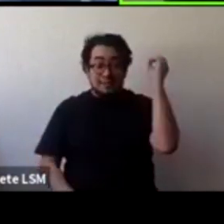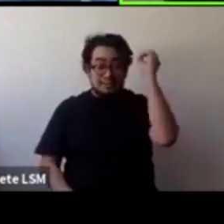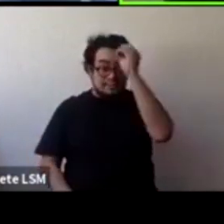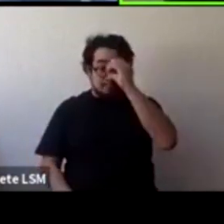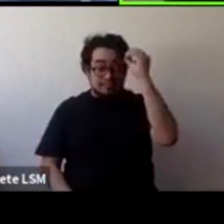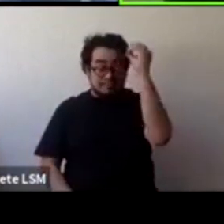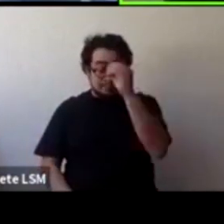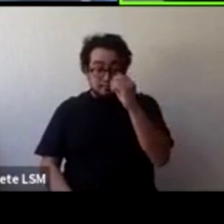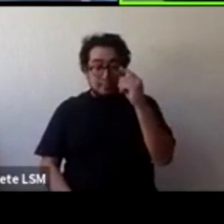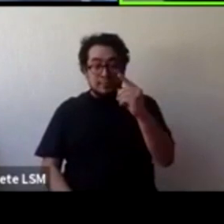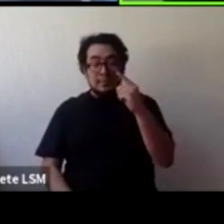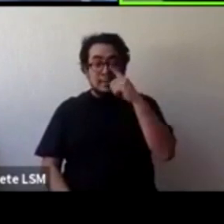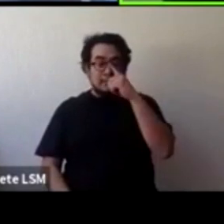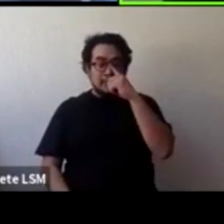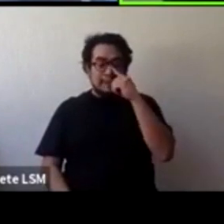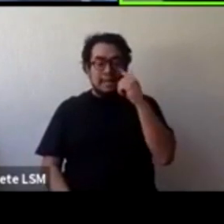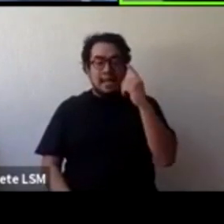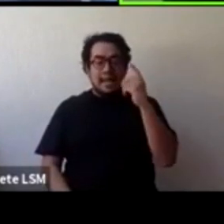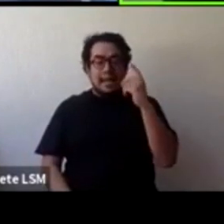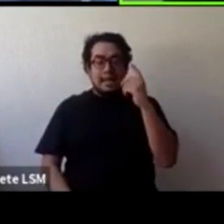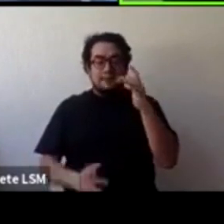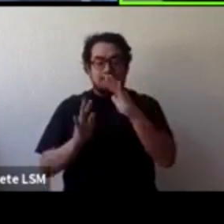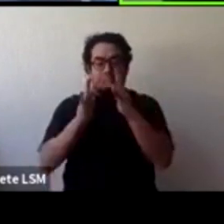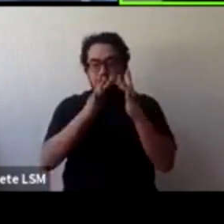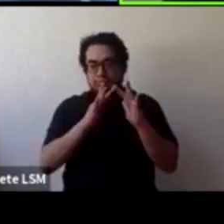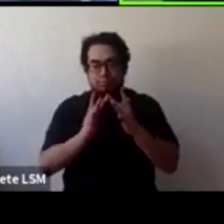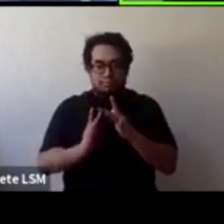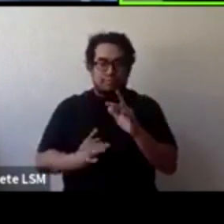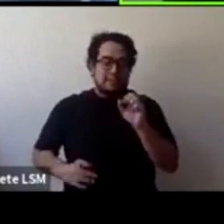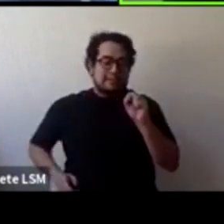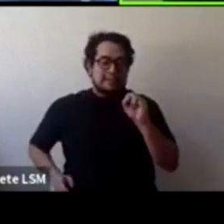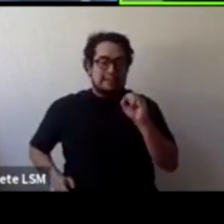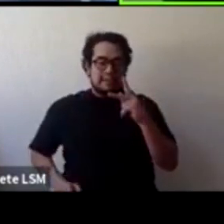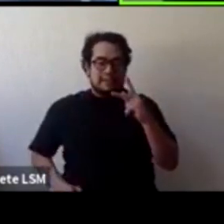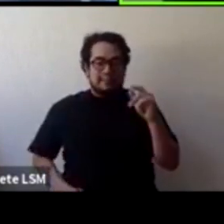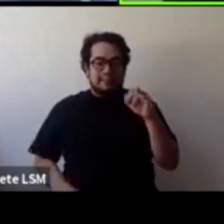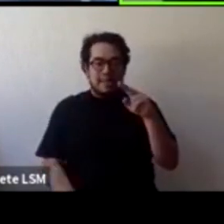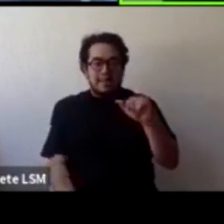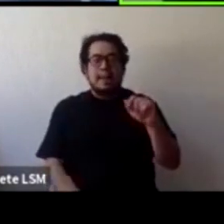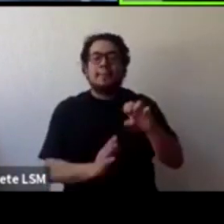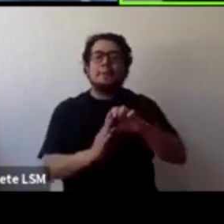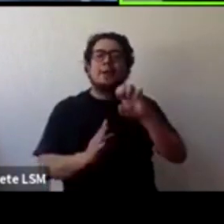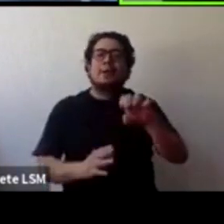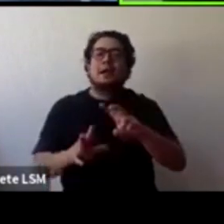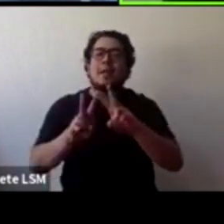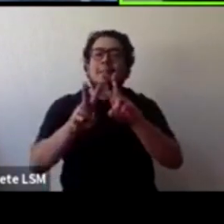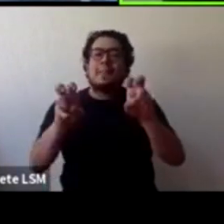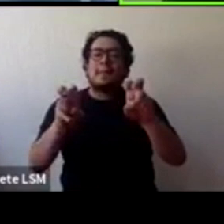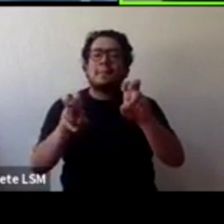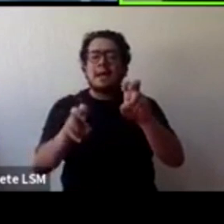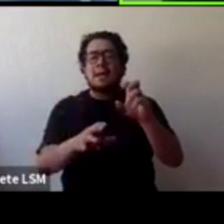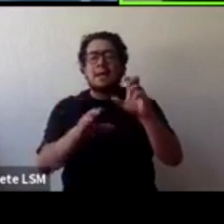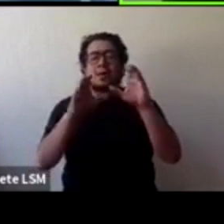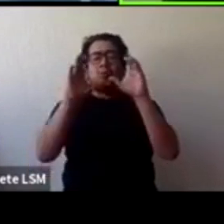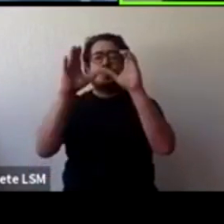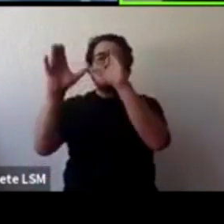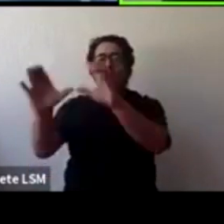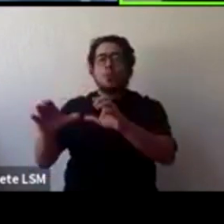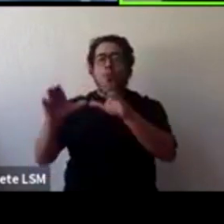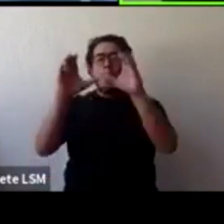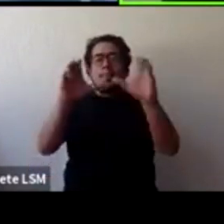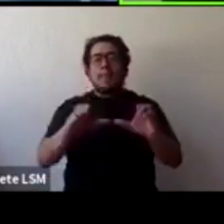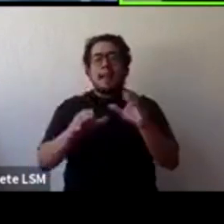de las redes de Sipina y insisten por ejemplo en el tema de los cuidados y de las precauciones